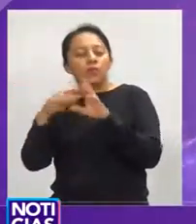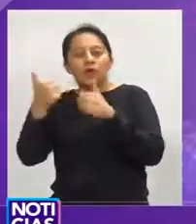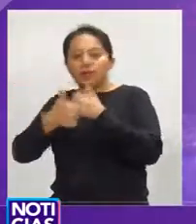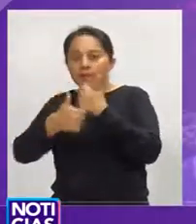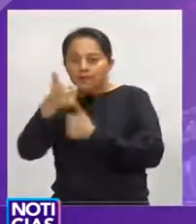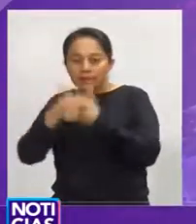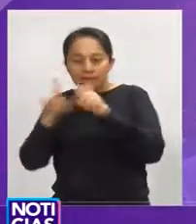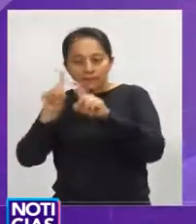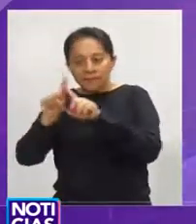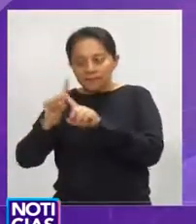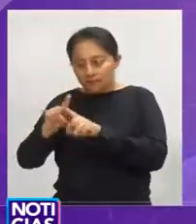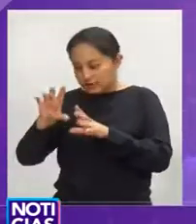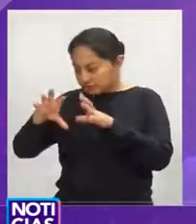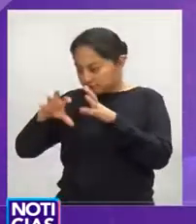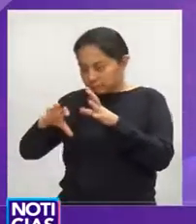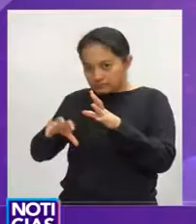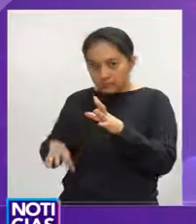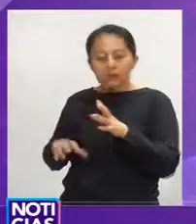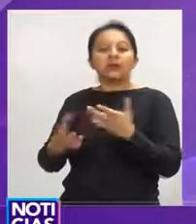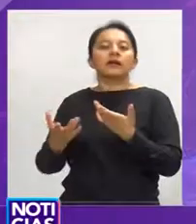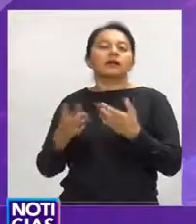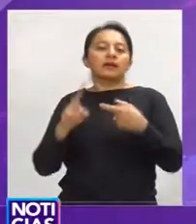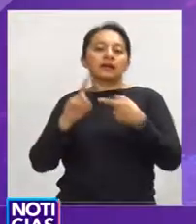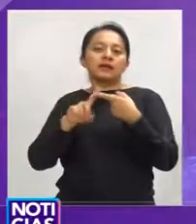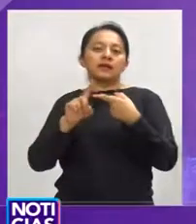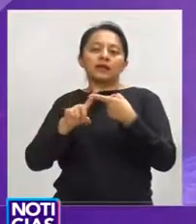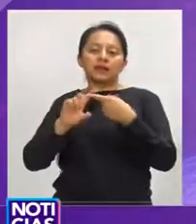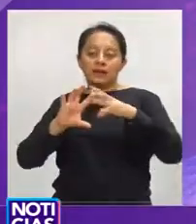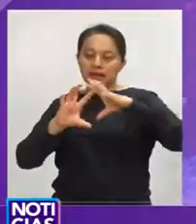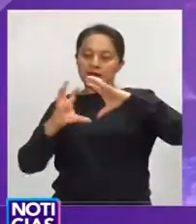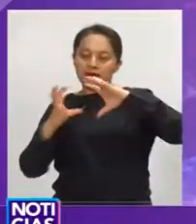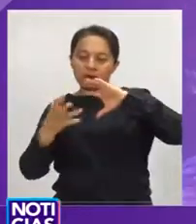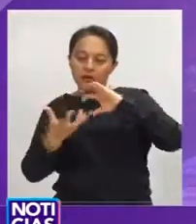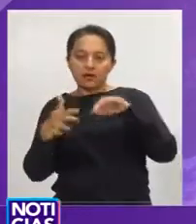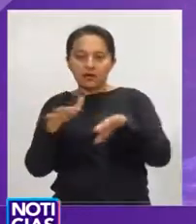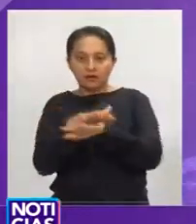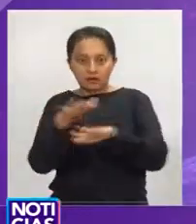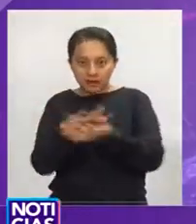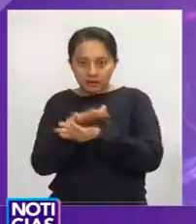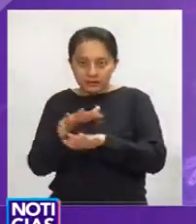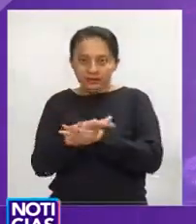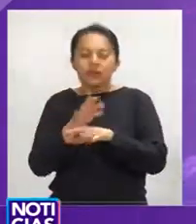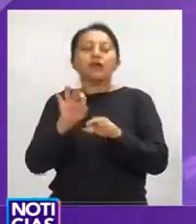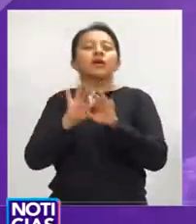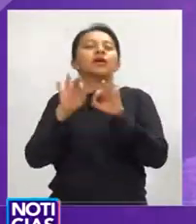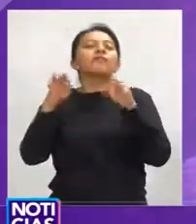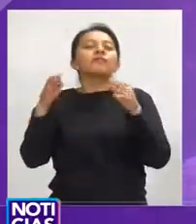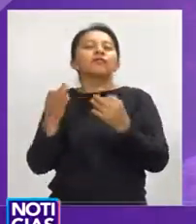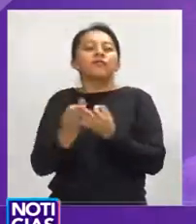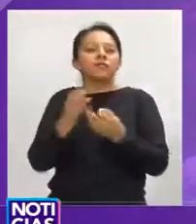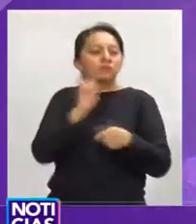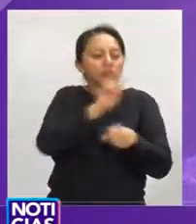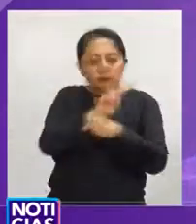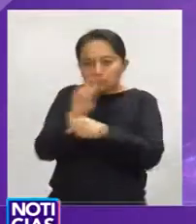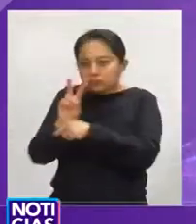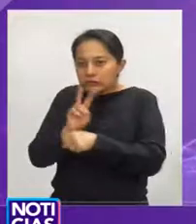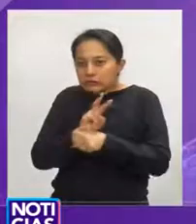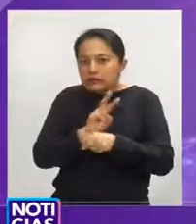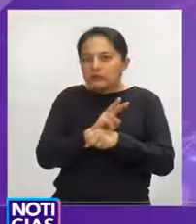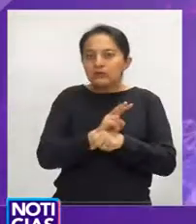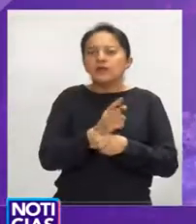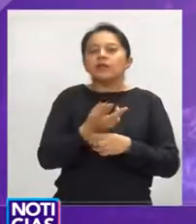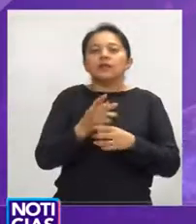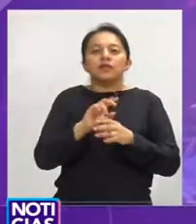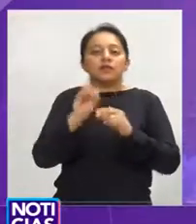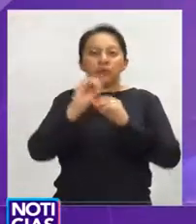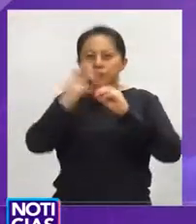incorporación del Instituto de Cambio Climático y en un modelo eficiente de inspección y vigilancia